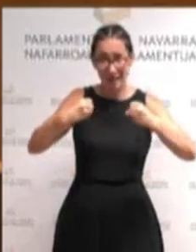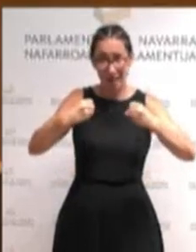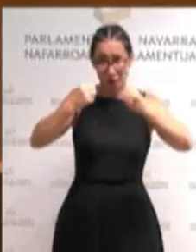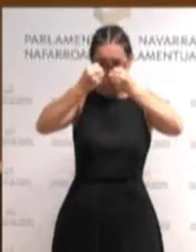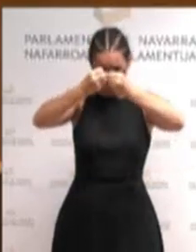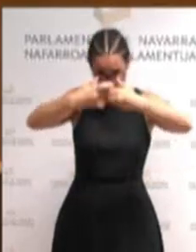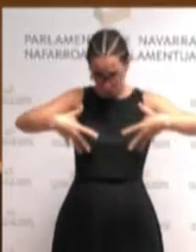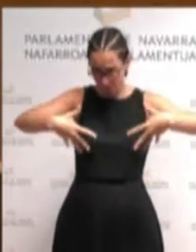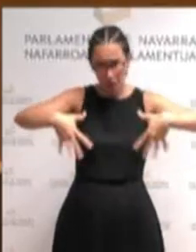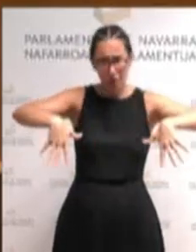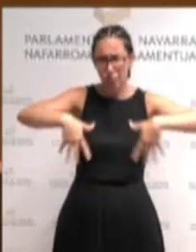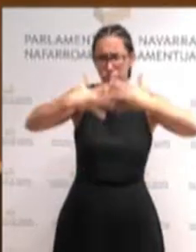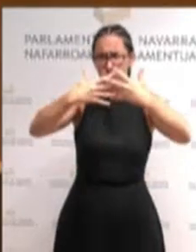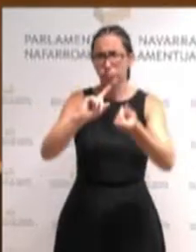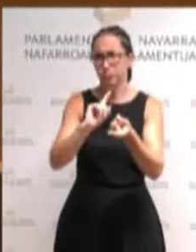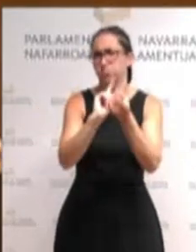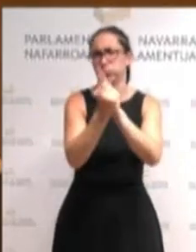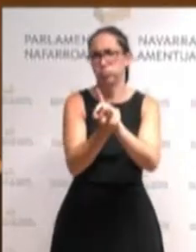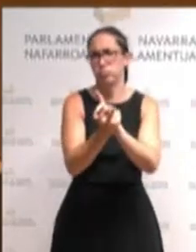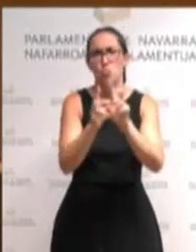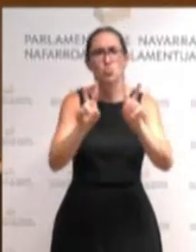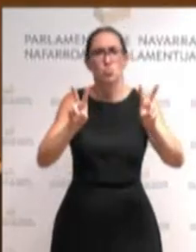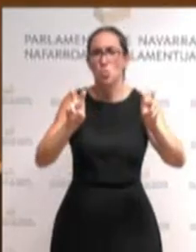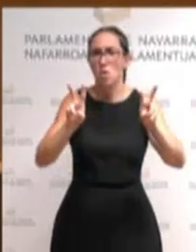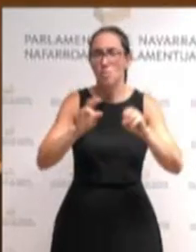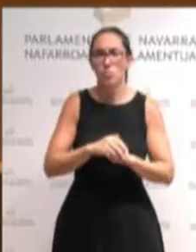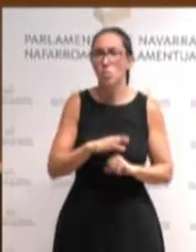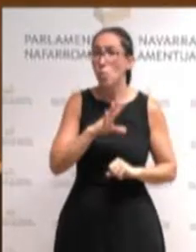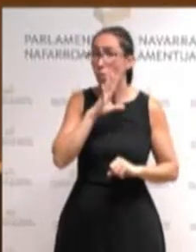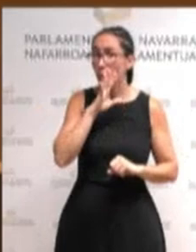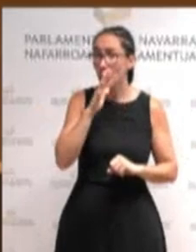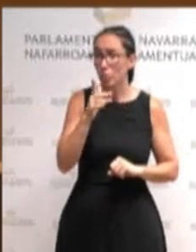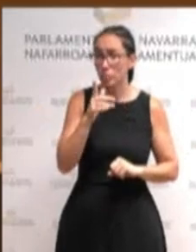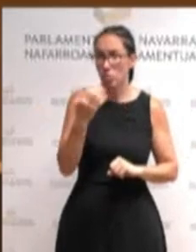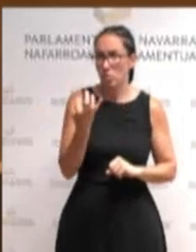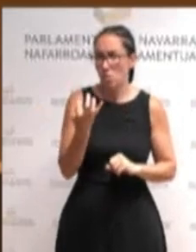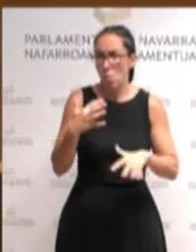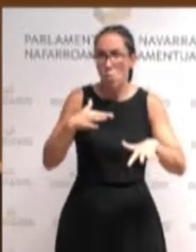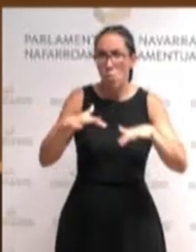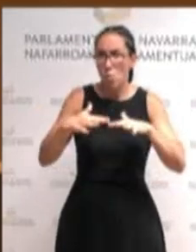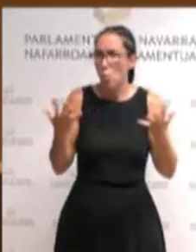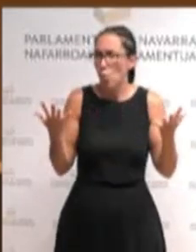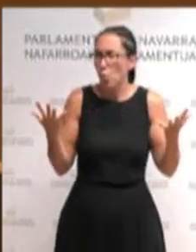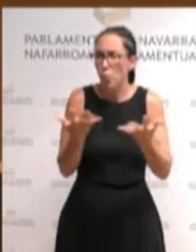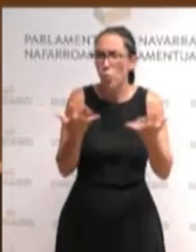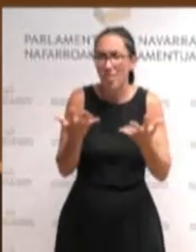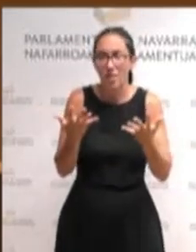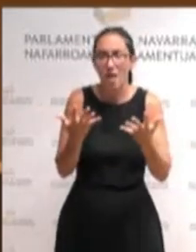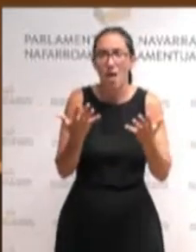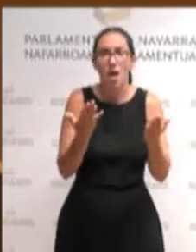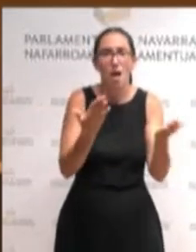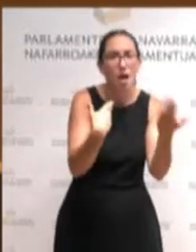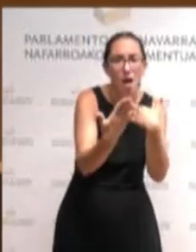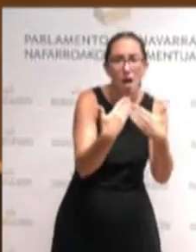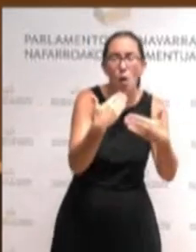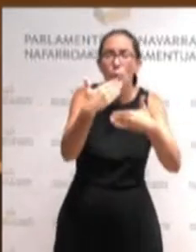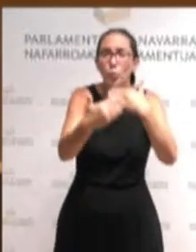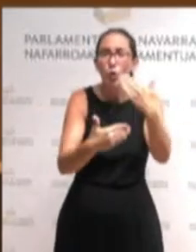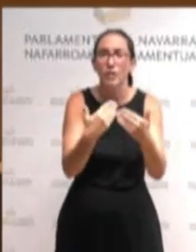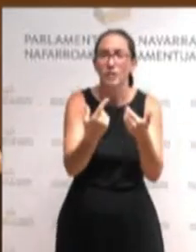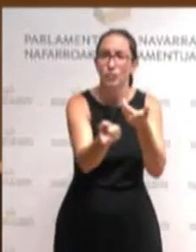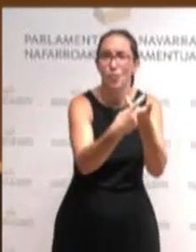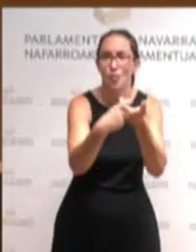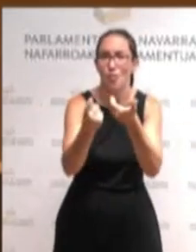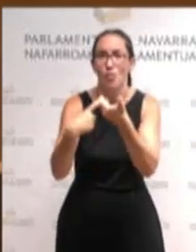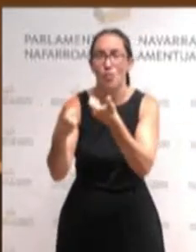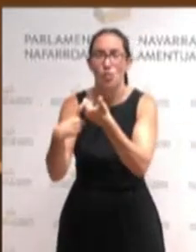y por eso es prioritario poner en marcha de forma urgente un proceso participativo con todos los agentes implicados para